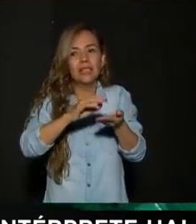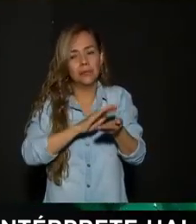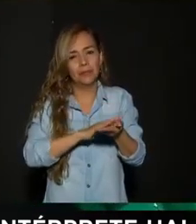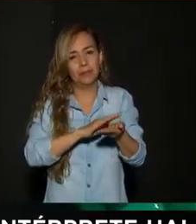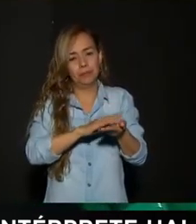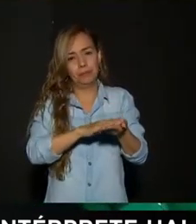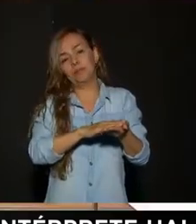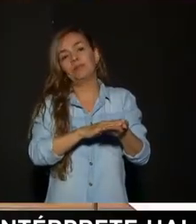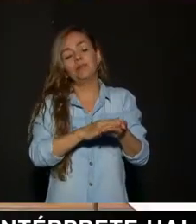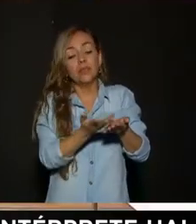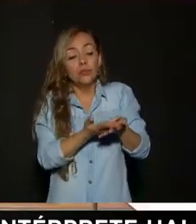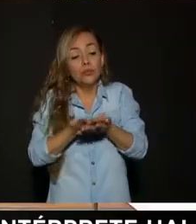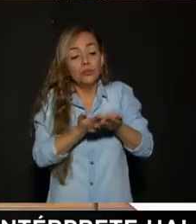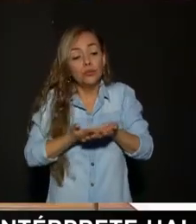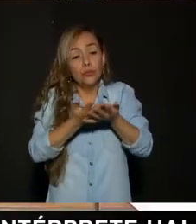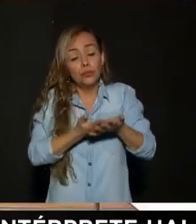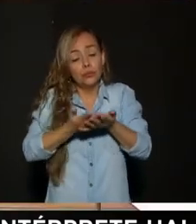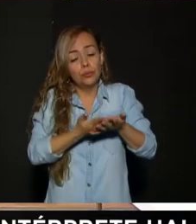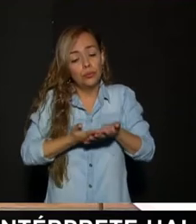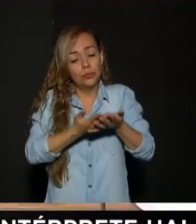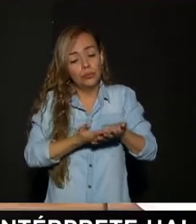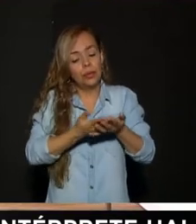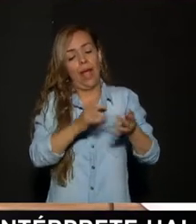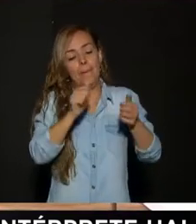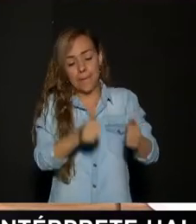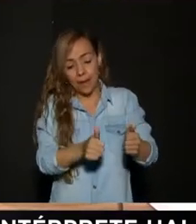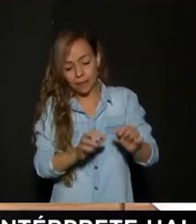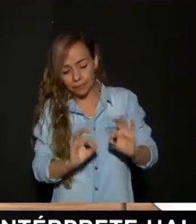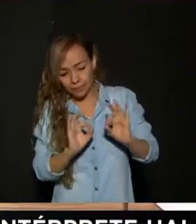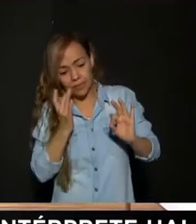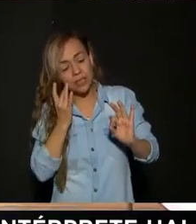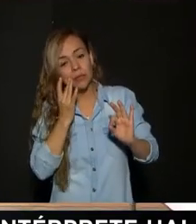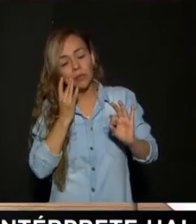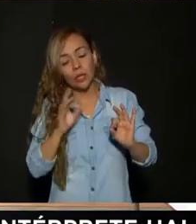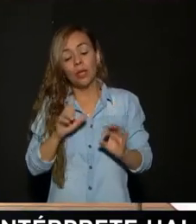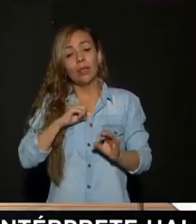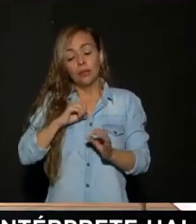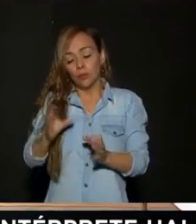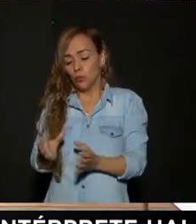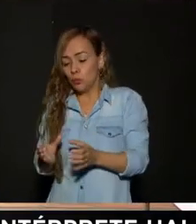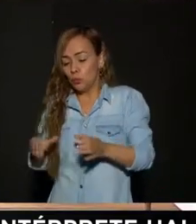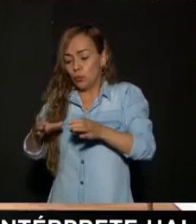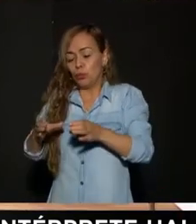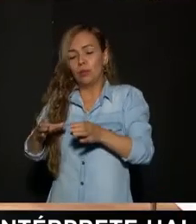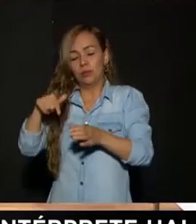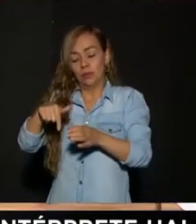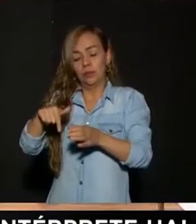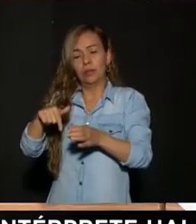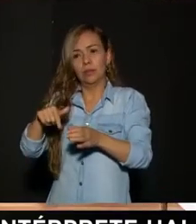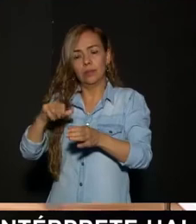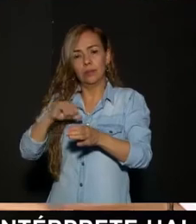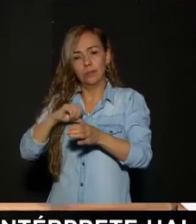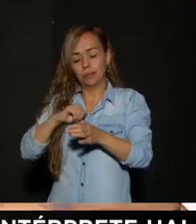Utilizamos materos Dependiendo del tamaño De la planta Los materos Vienen Por decir Como la medida Del